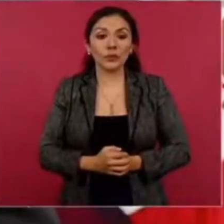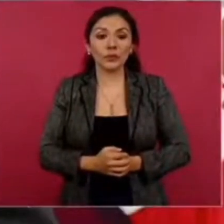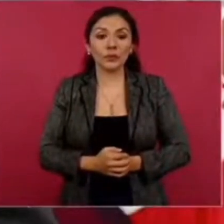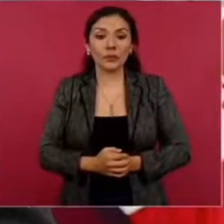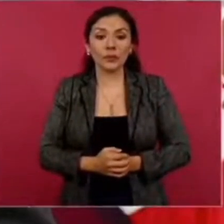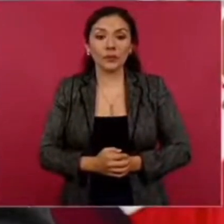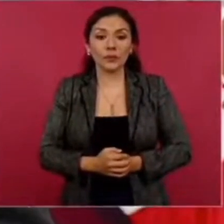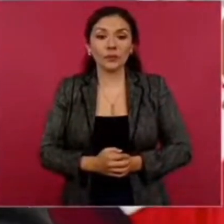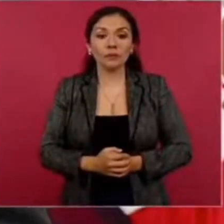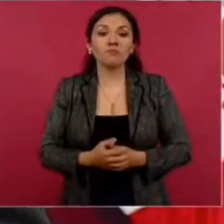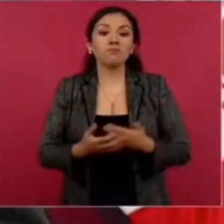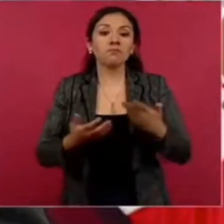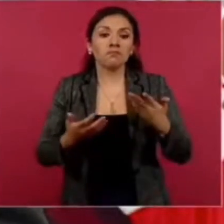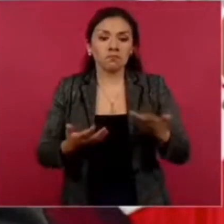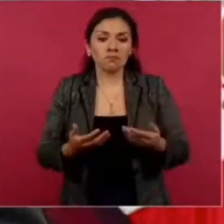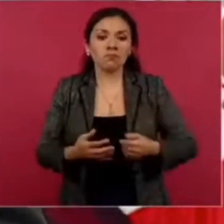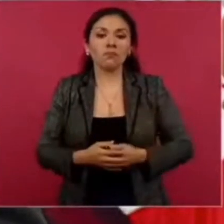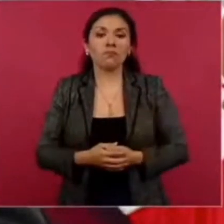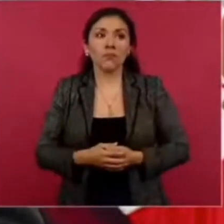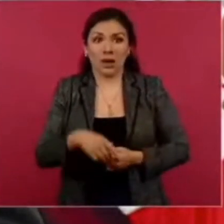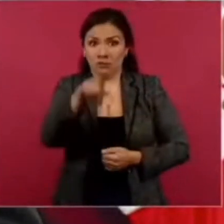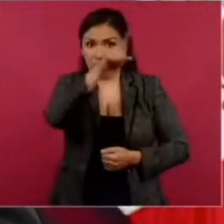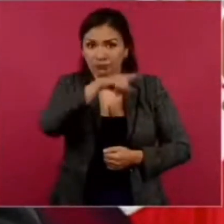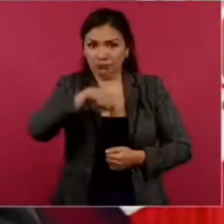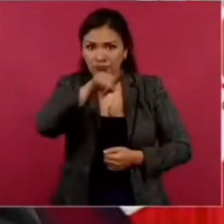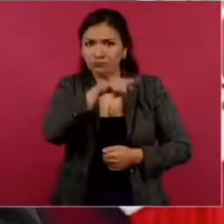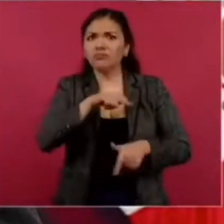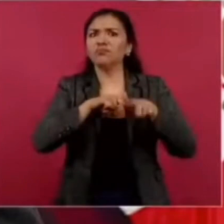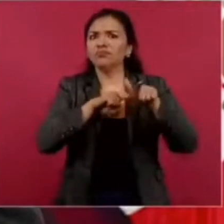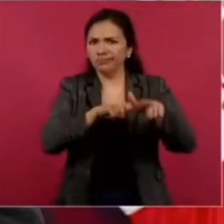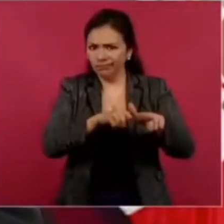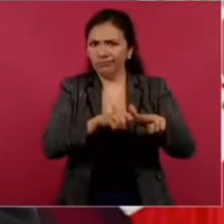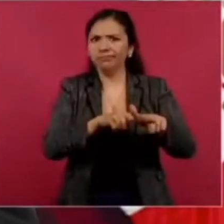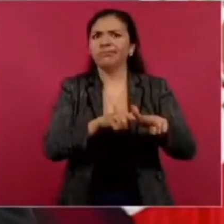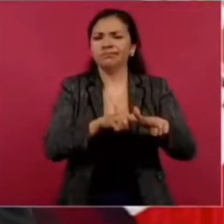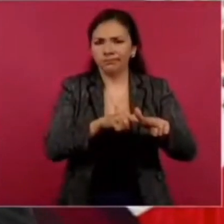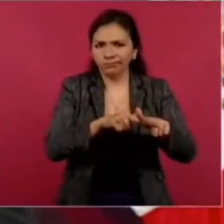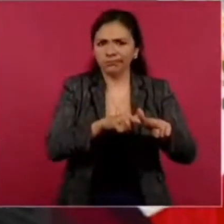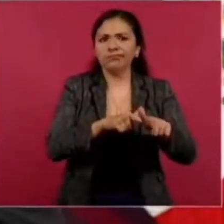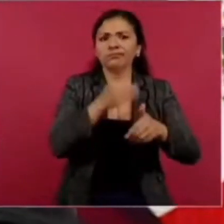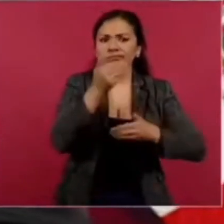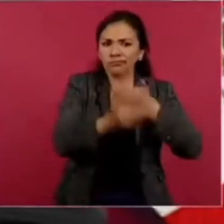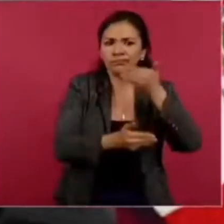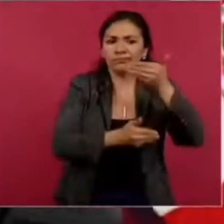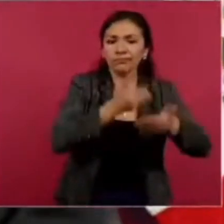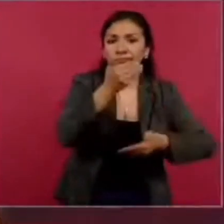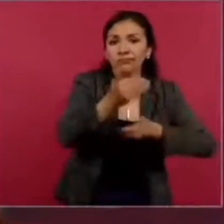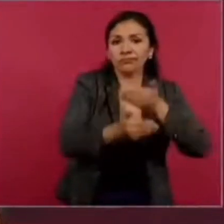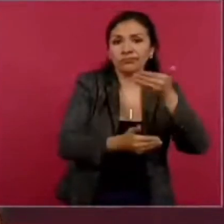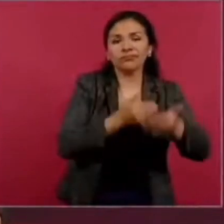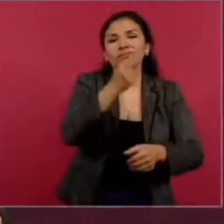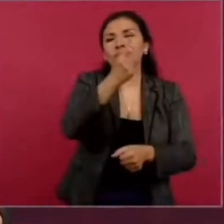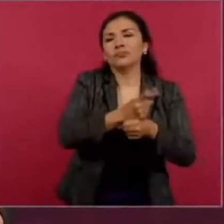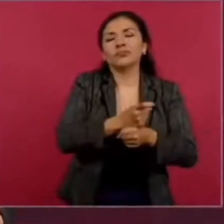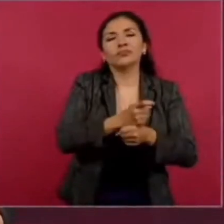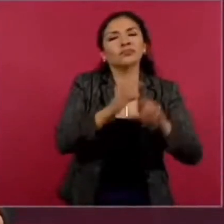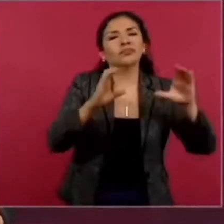avanzando mucho, sobre todo en su política